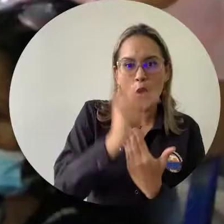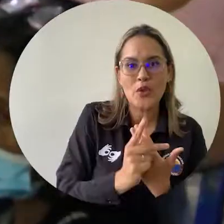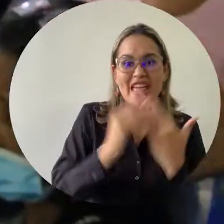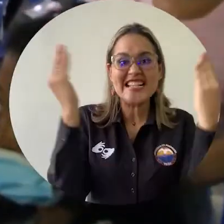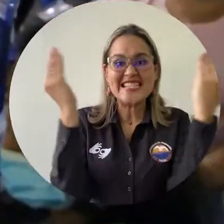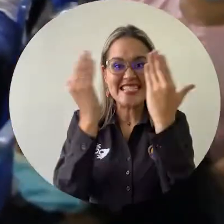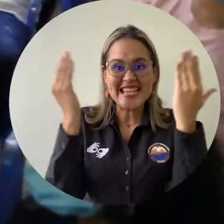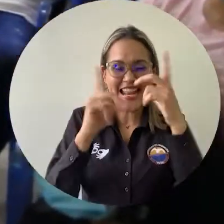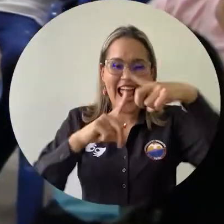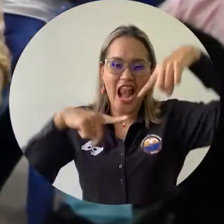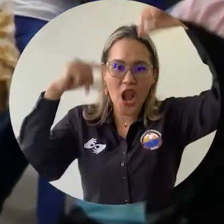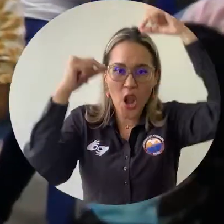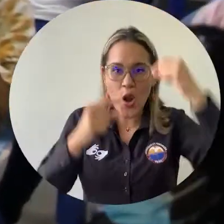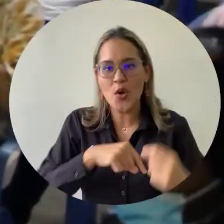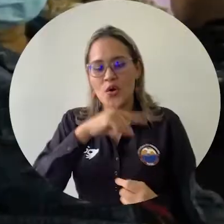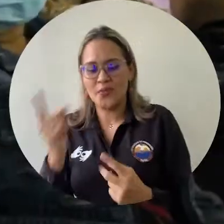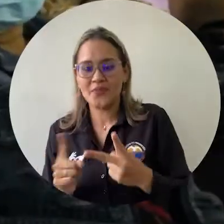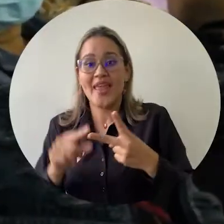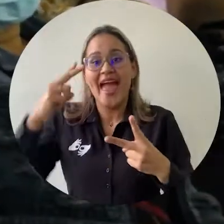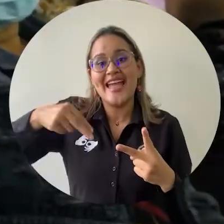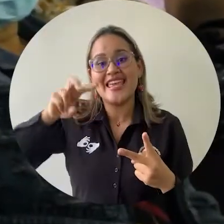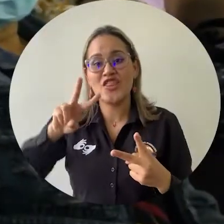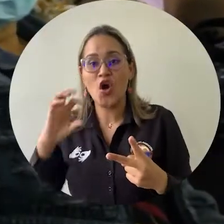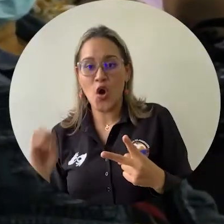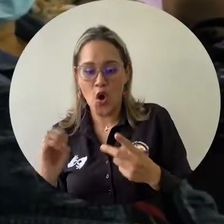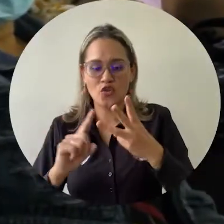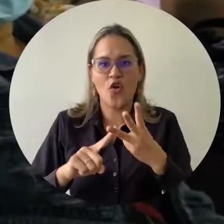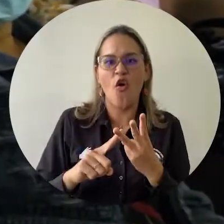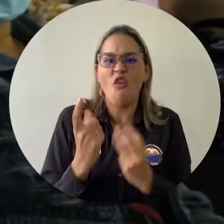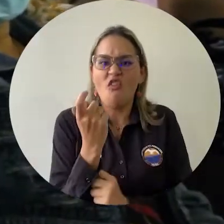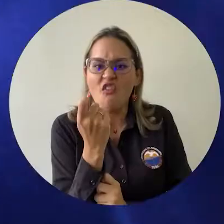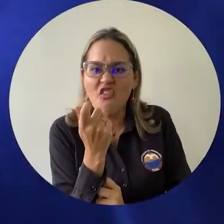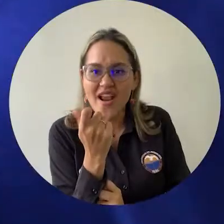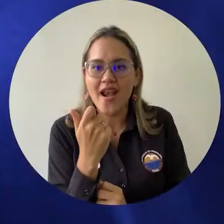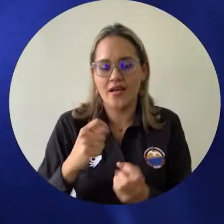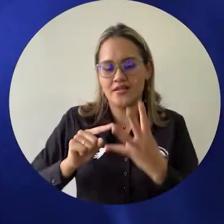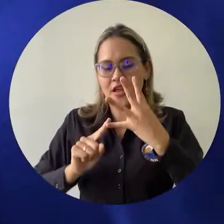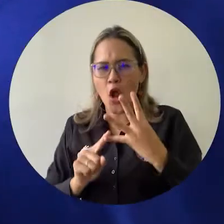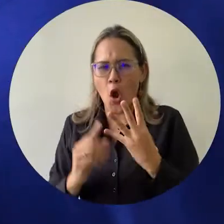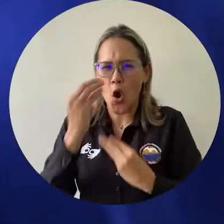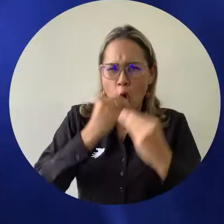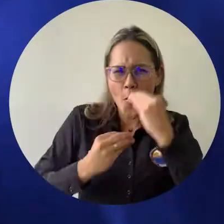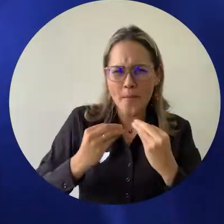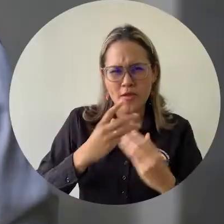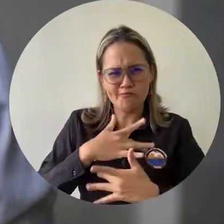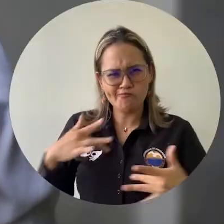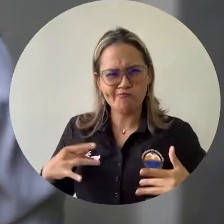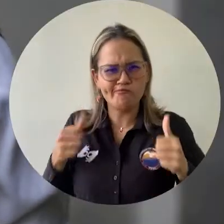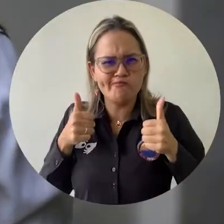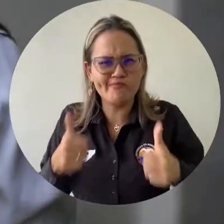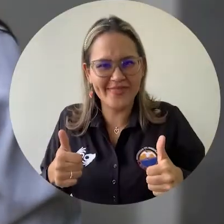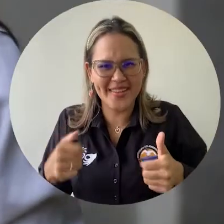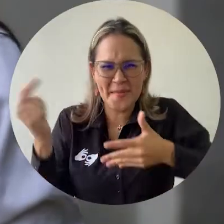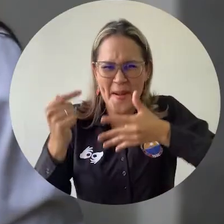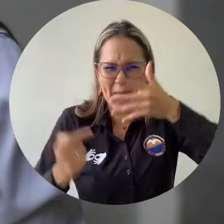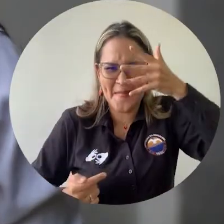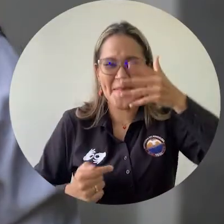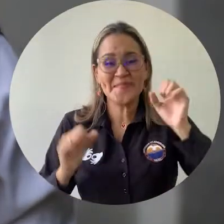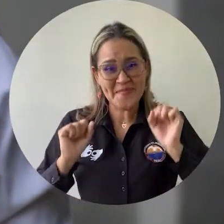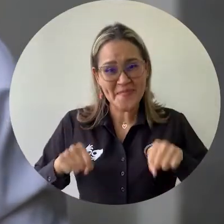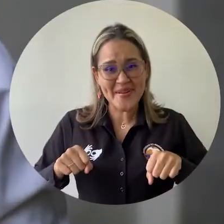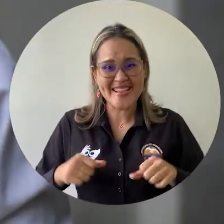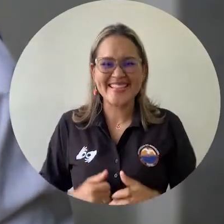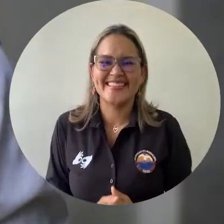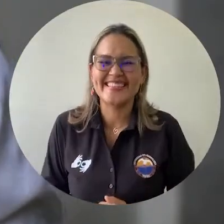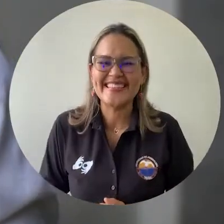H2O, capacitación en finanzas personales y el proyecto Hábitos y Estilos de Vida Saludables. Lo que buscamos es brindar